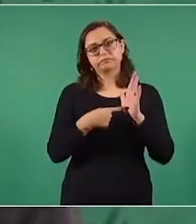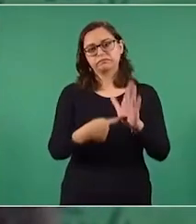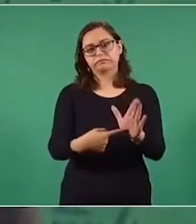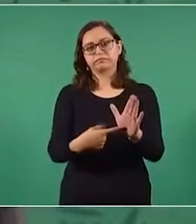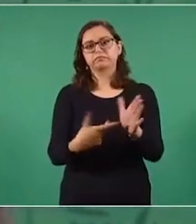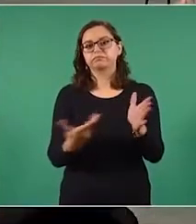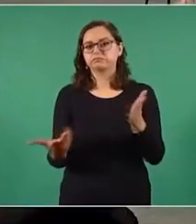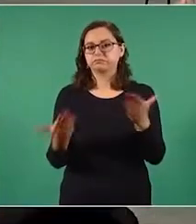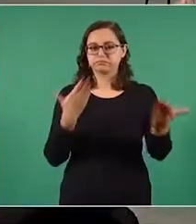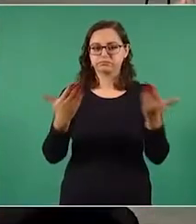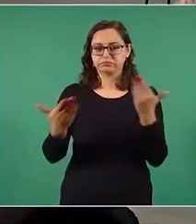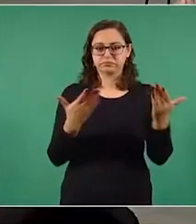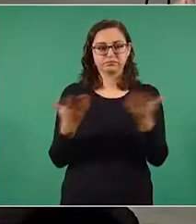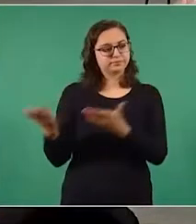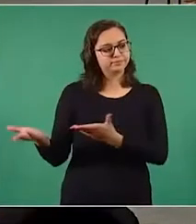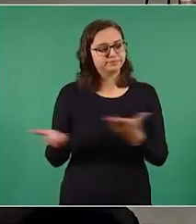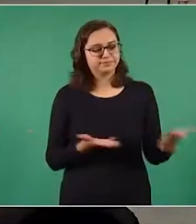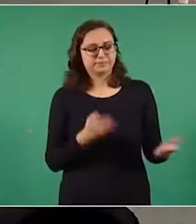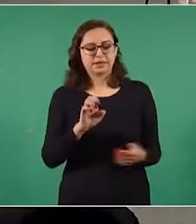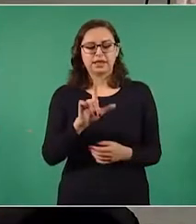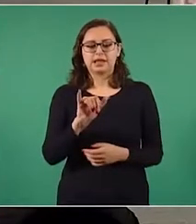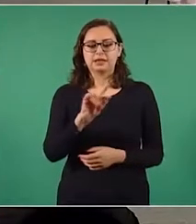a darle la palabra a Elizabeth.